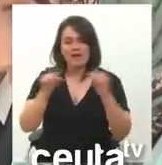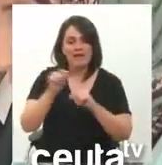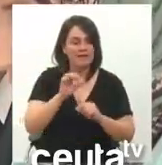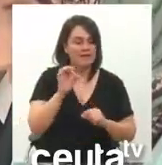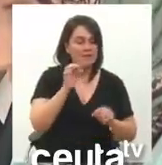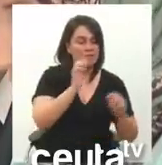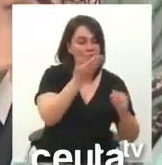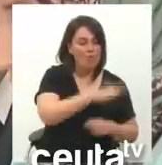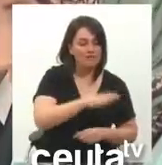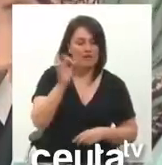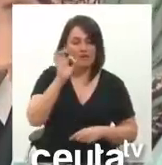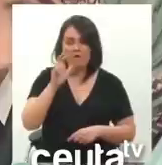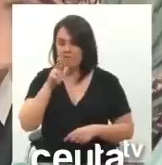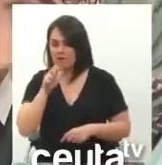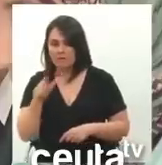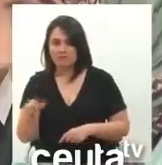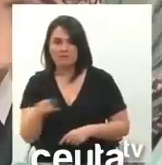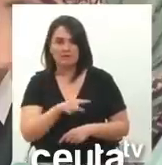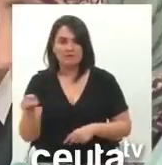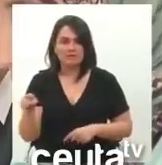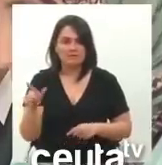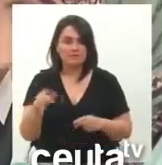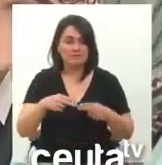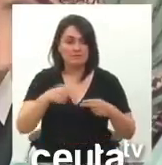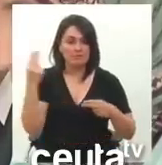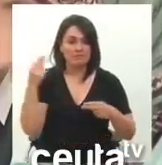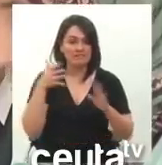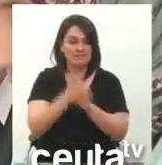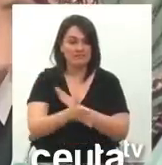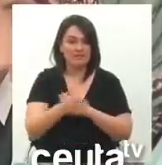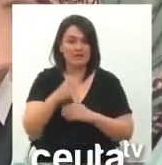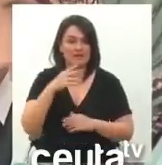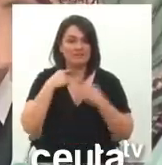y en el que los pasos fronterizos no sean nunca más sinónimos de tragedia.